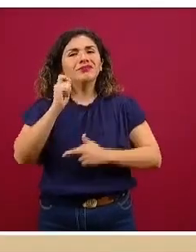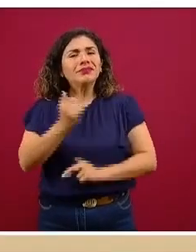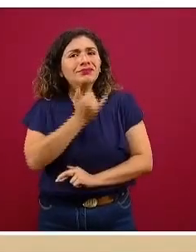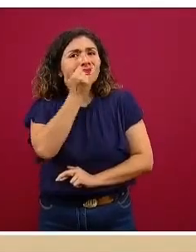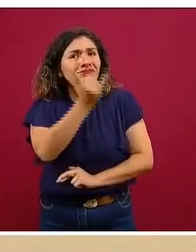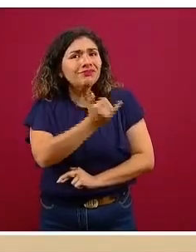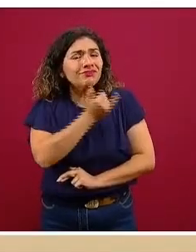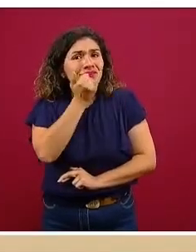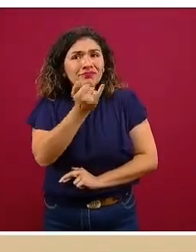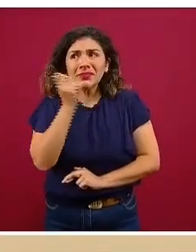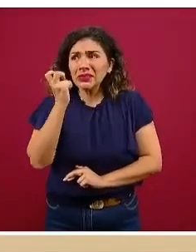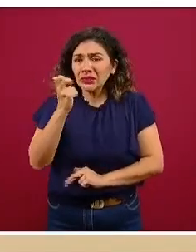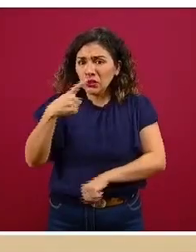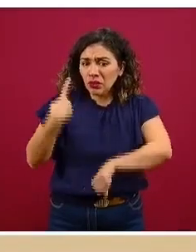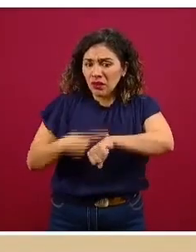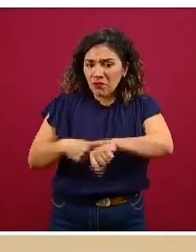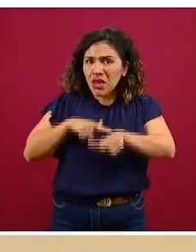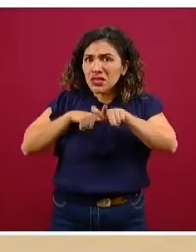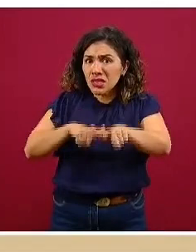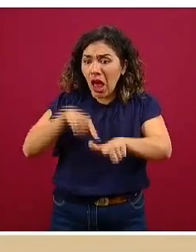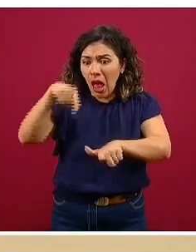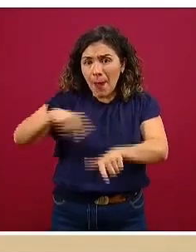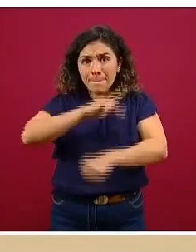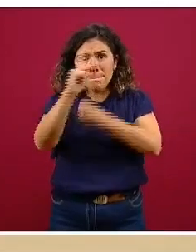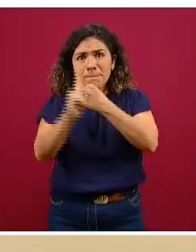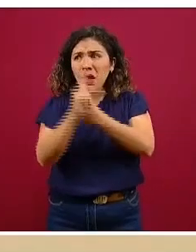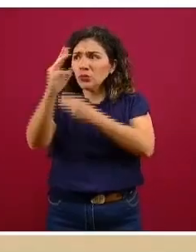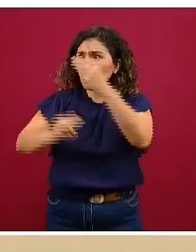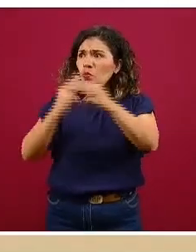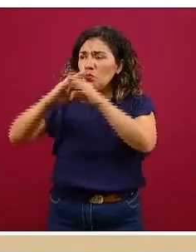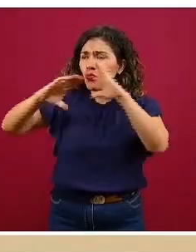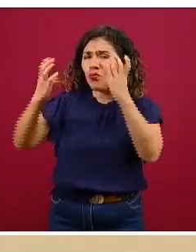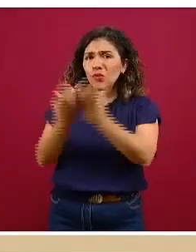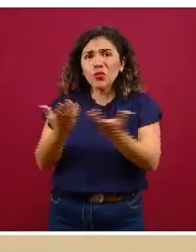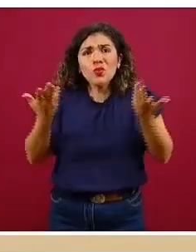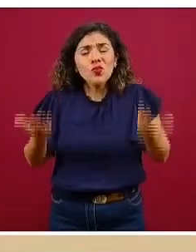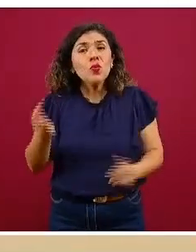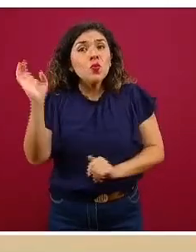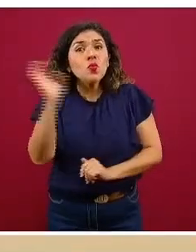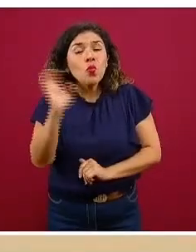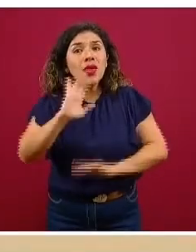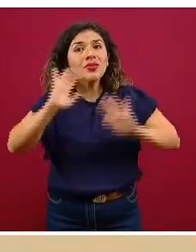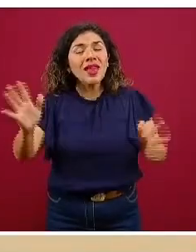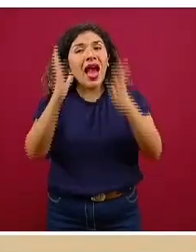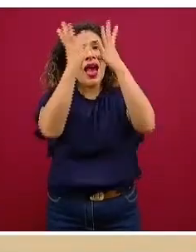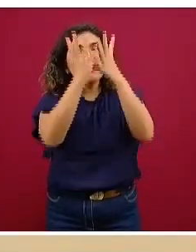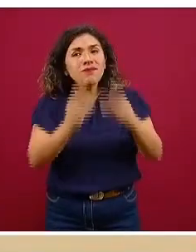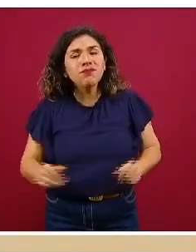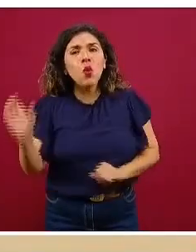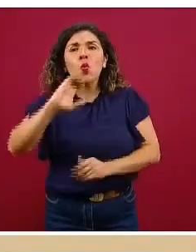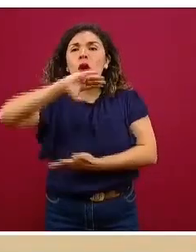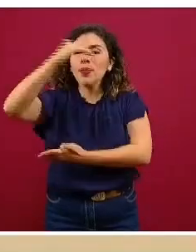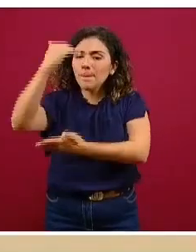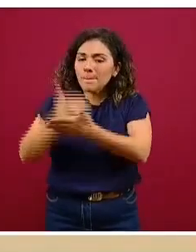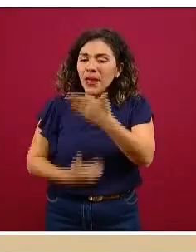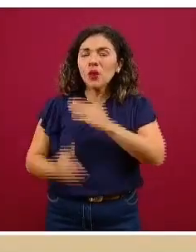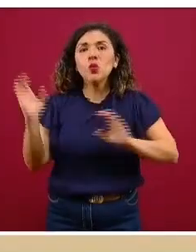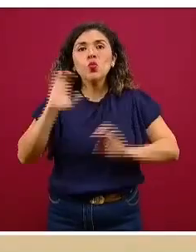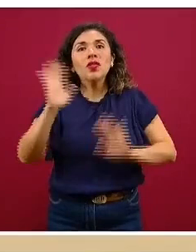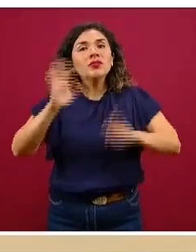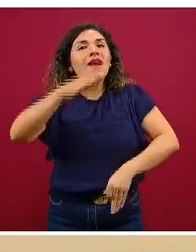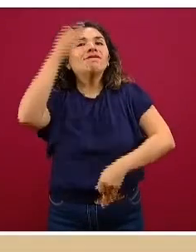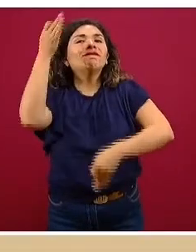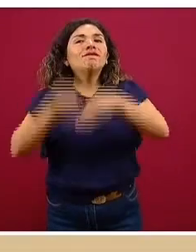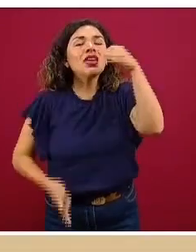de la duración en la pandemia, no nada más en nuestro país, sino a nivel global. ¿Cuándo se va a disminuir? ¿Cuándo vamos a tener el